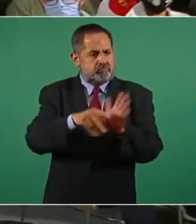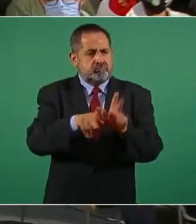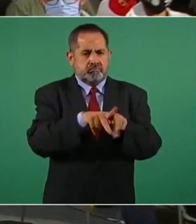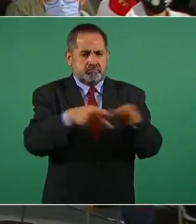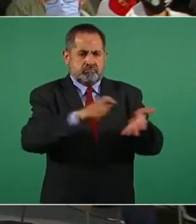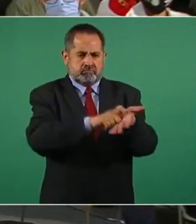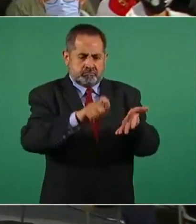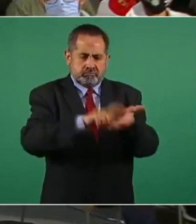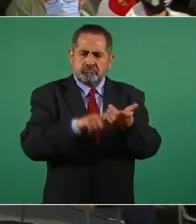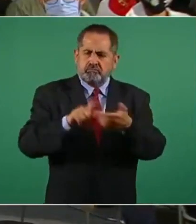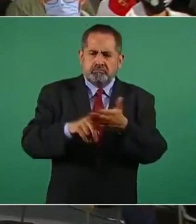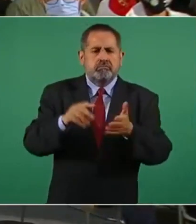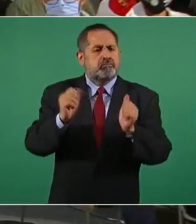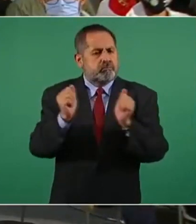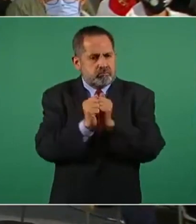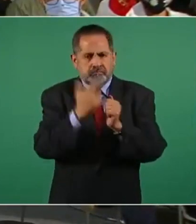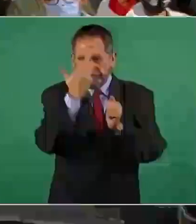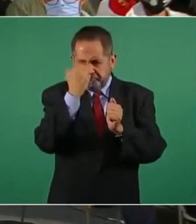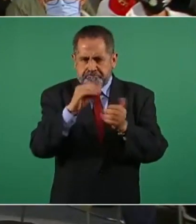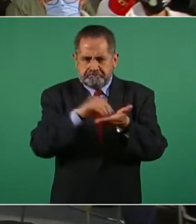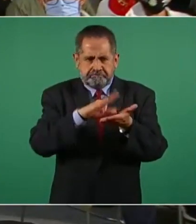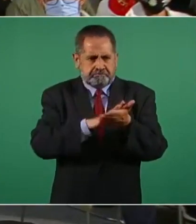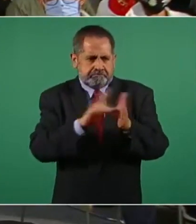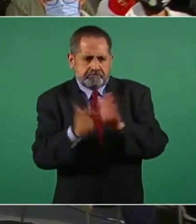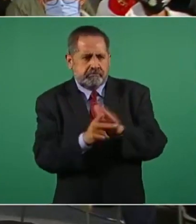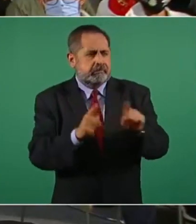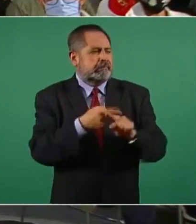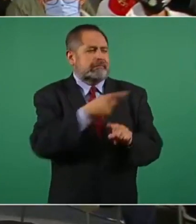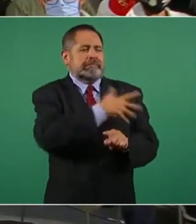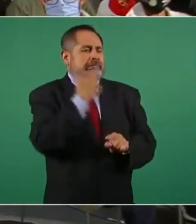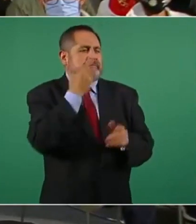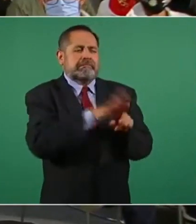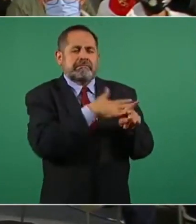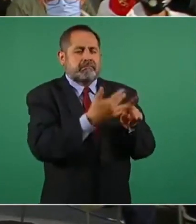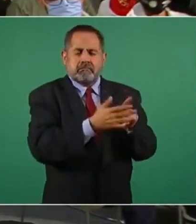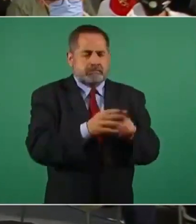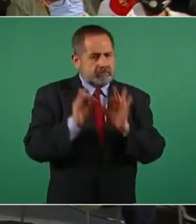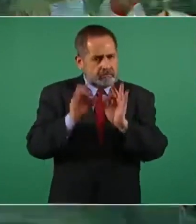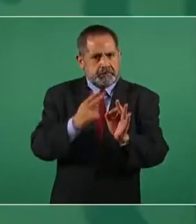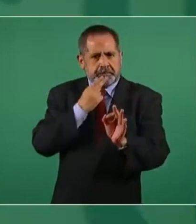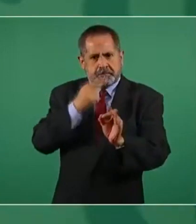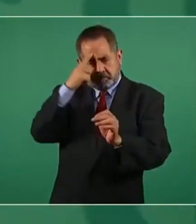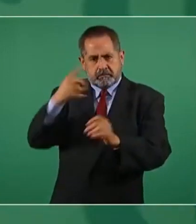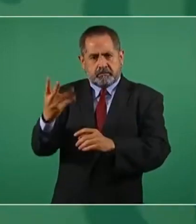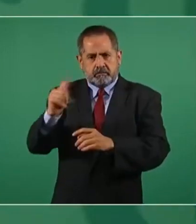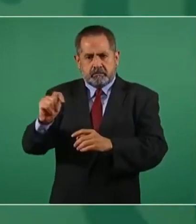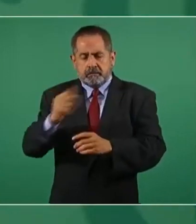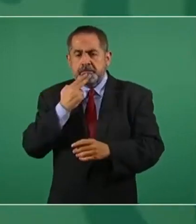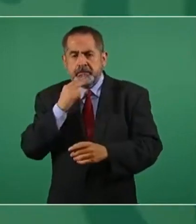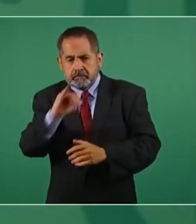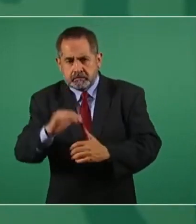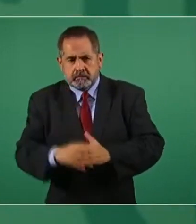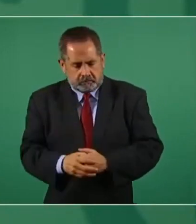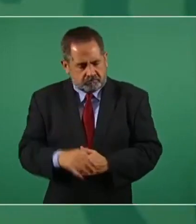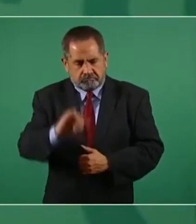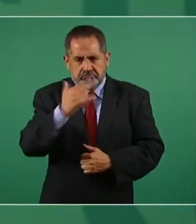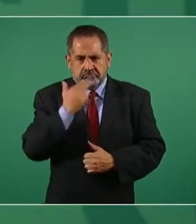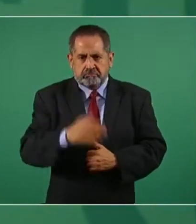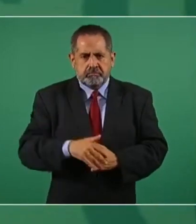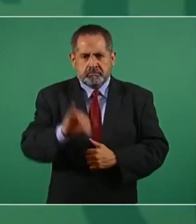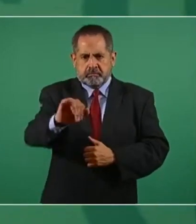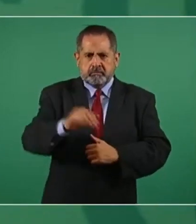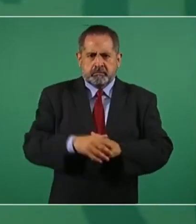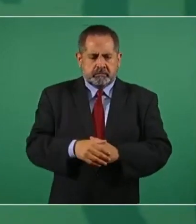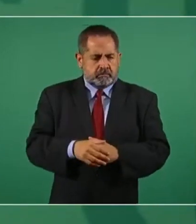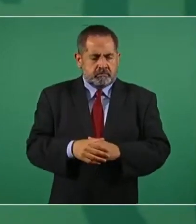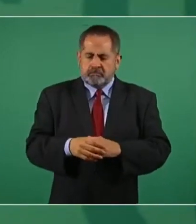periodismo crítico y bien documentado y no el lambiscón el más útil para la 4T? Sí, sí. La